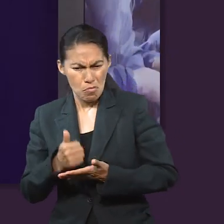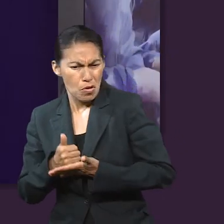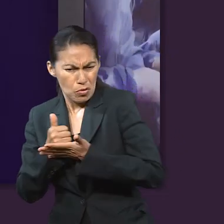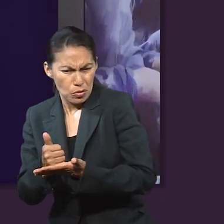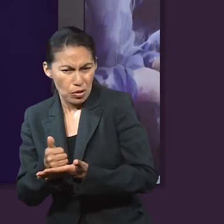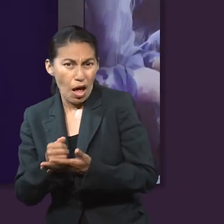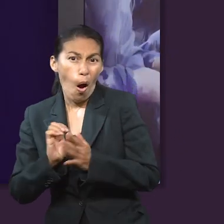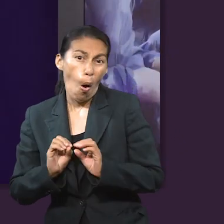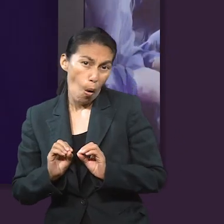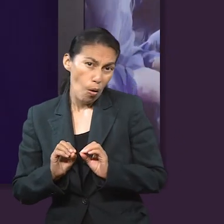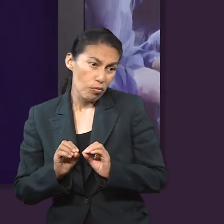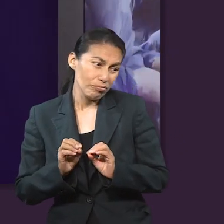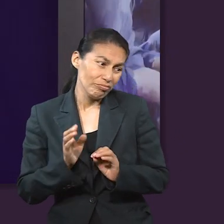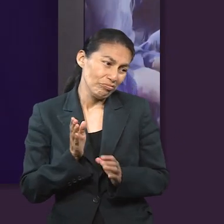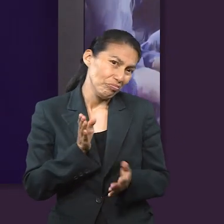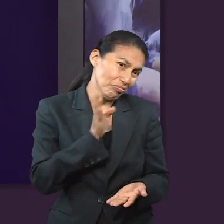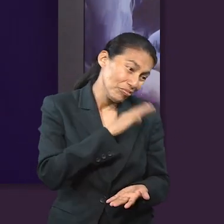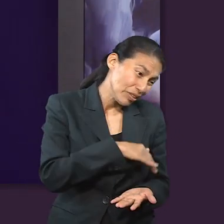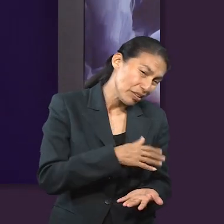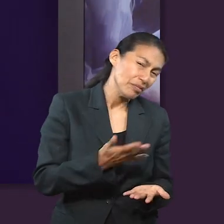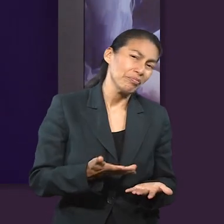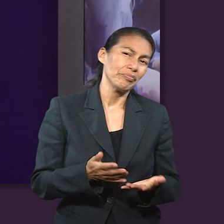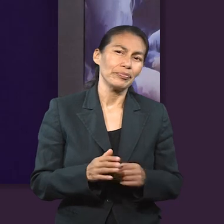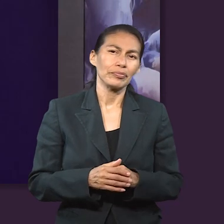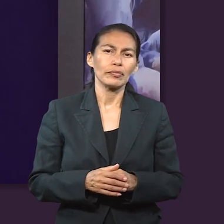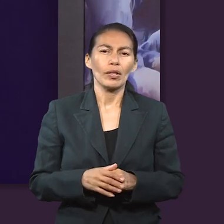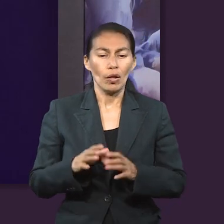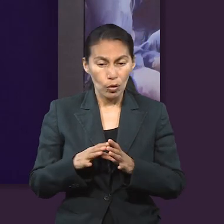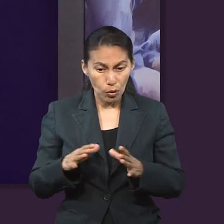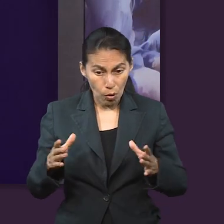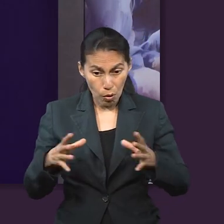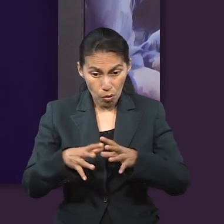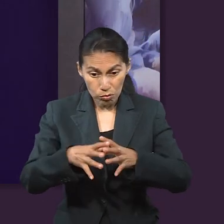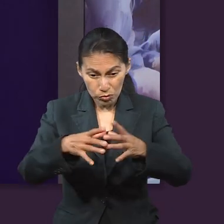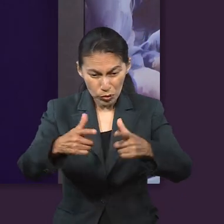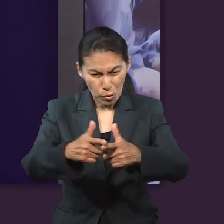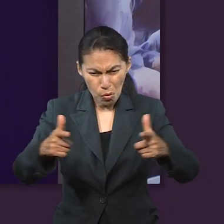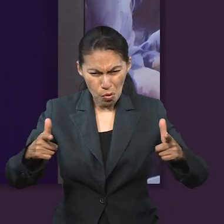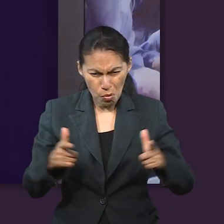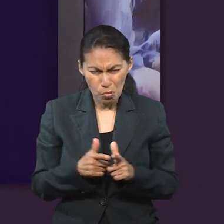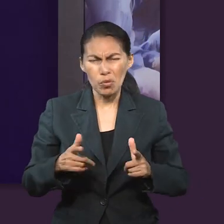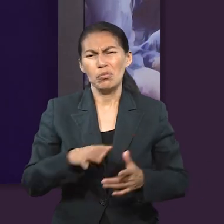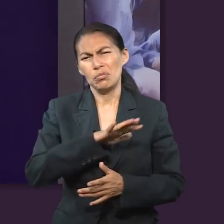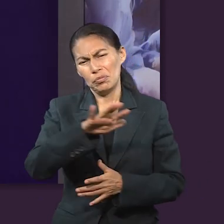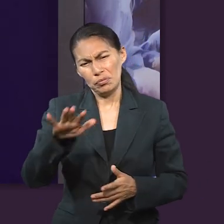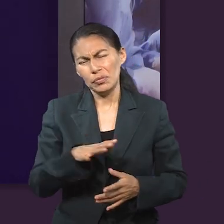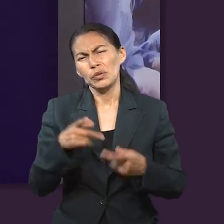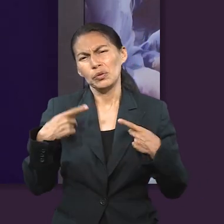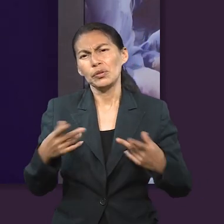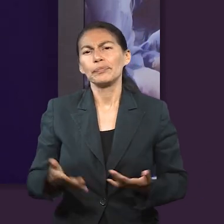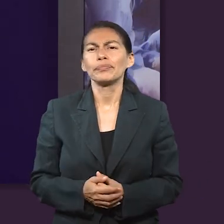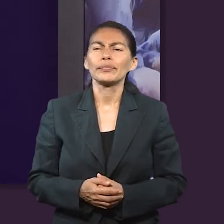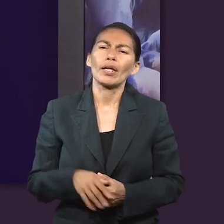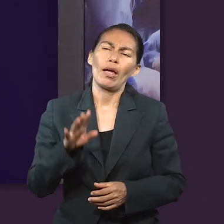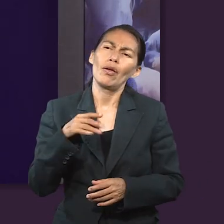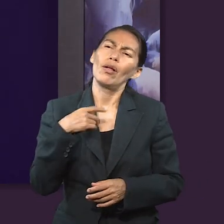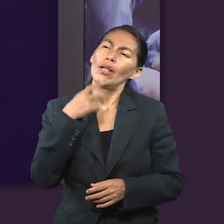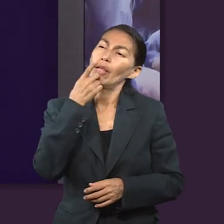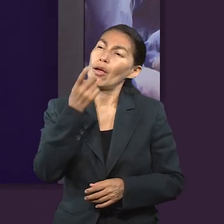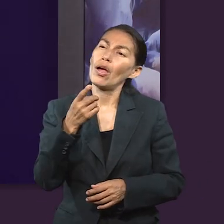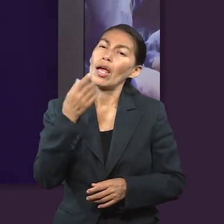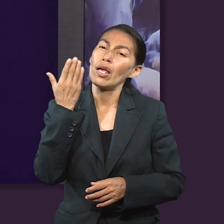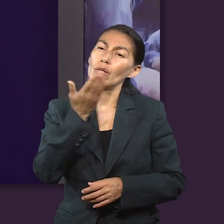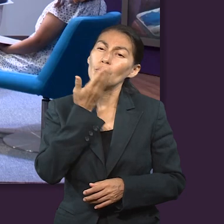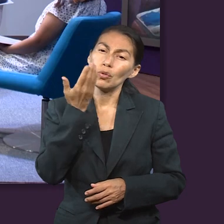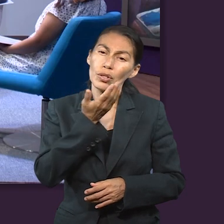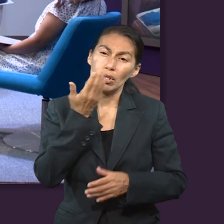ayudar, puede ser una bendición más grande a nivel colectivo, ¿no? Yo siempre les cuento para motivar a mis estudiantes en